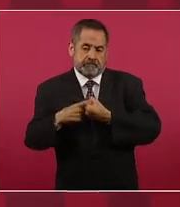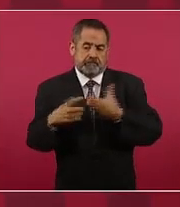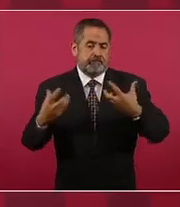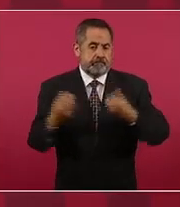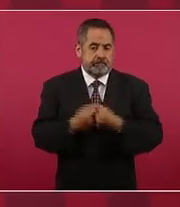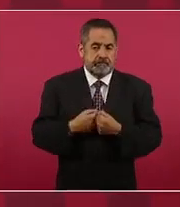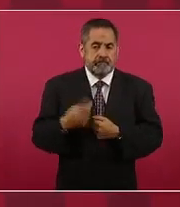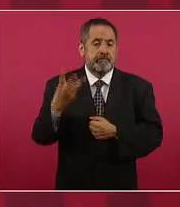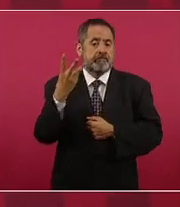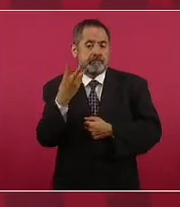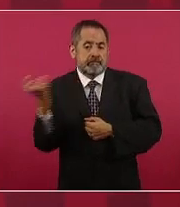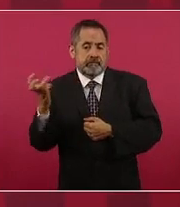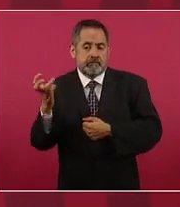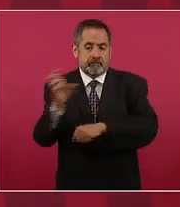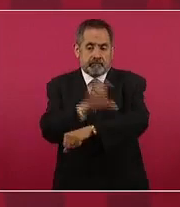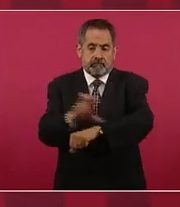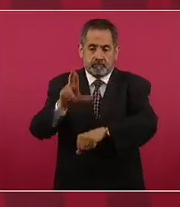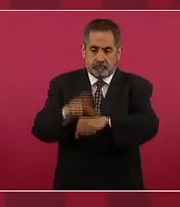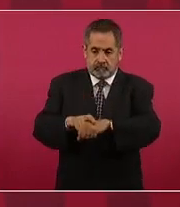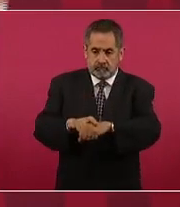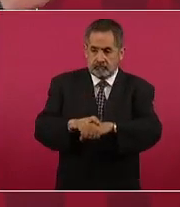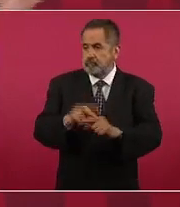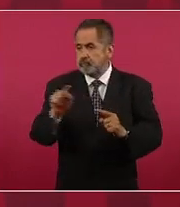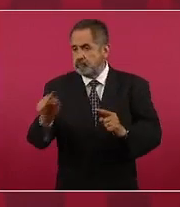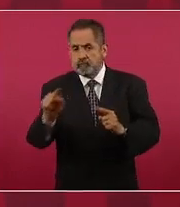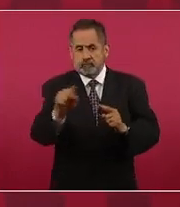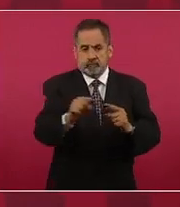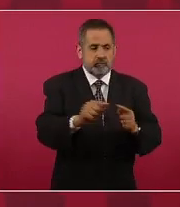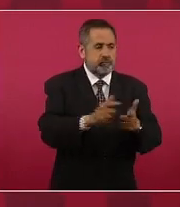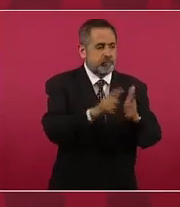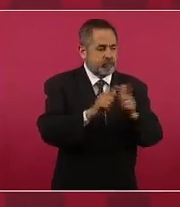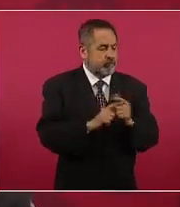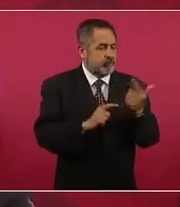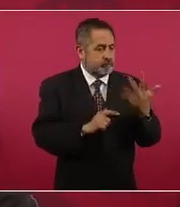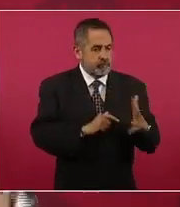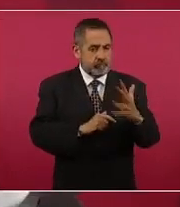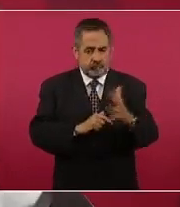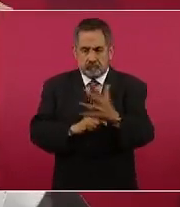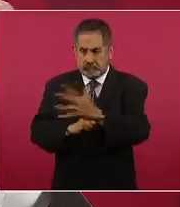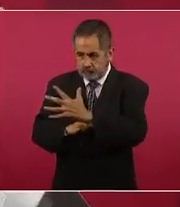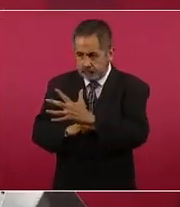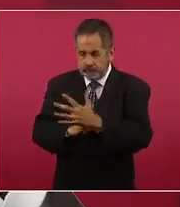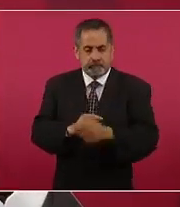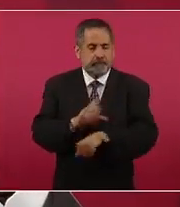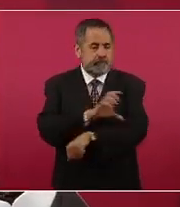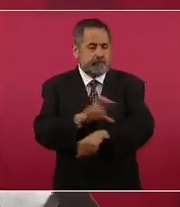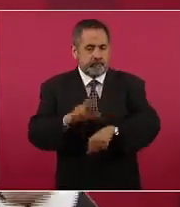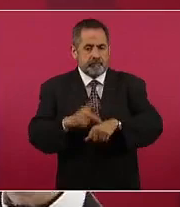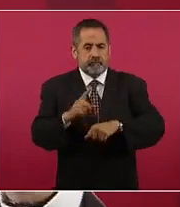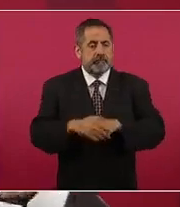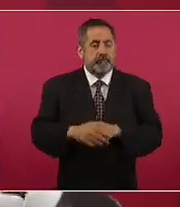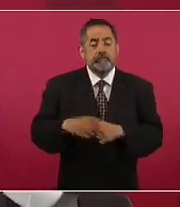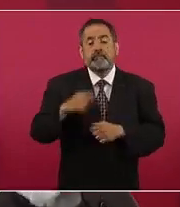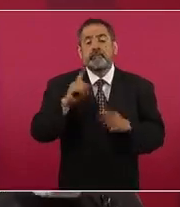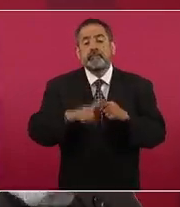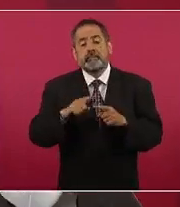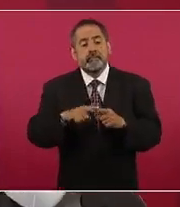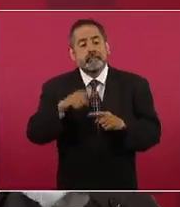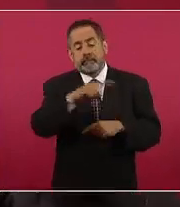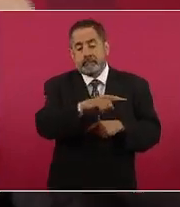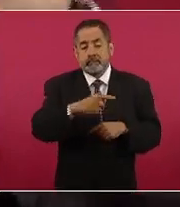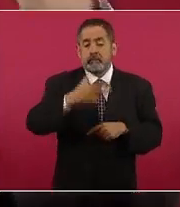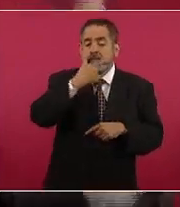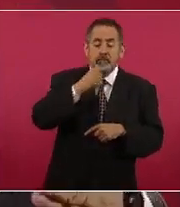trescientos coordinadores de esos jóvenes en equipos de diez y está diseñado para hijas, hijos de